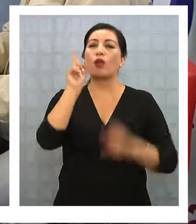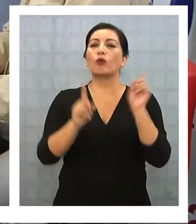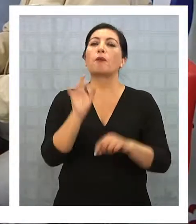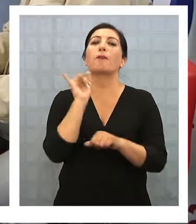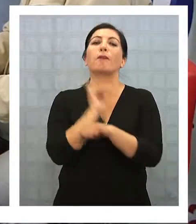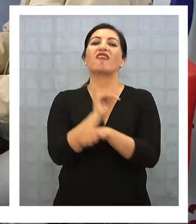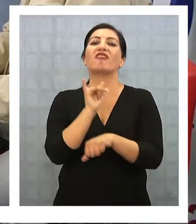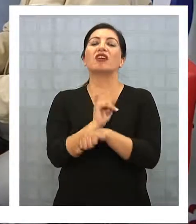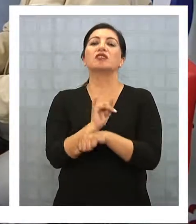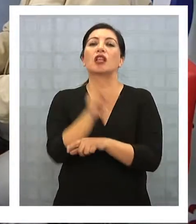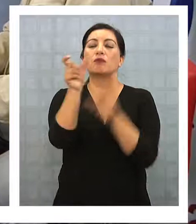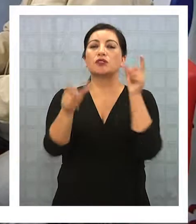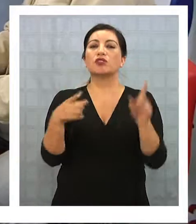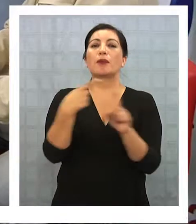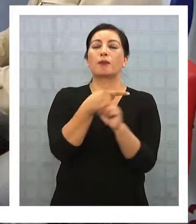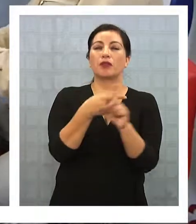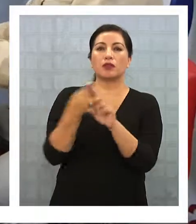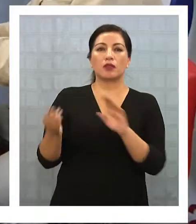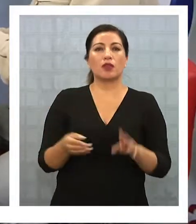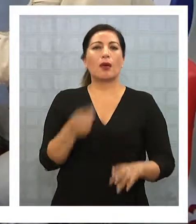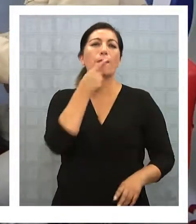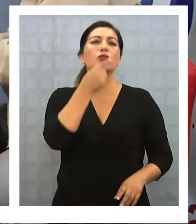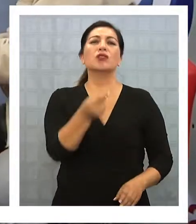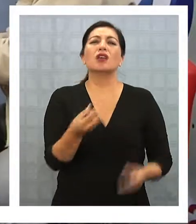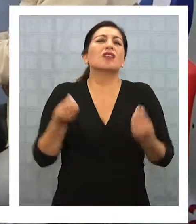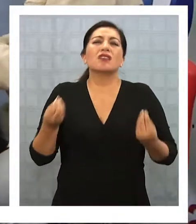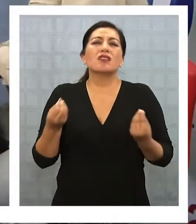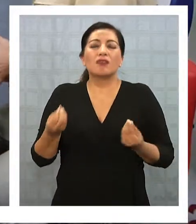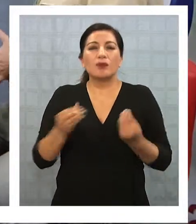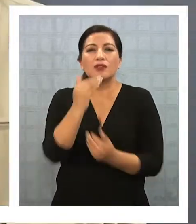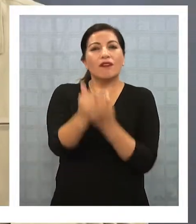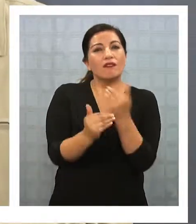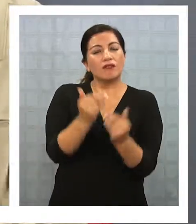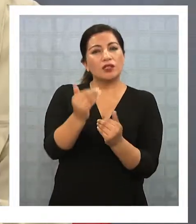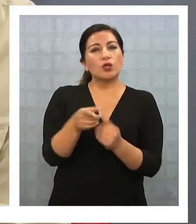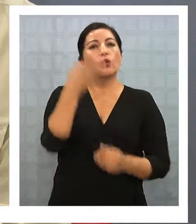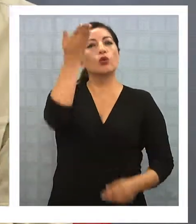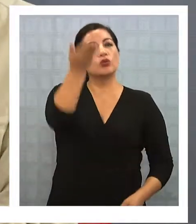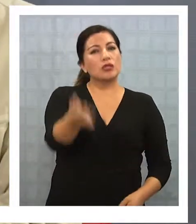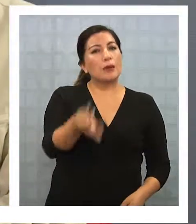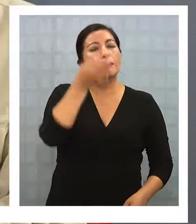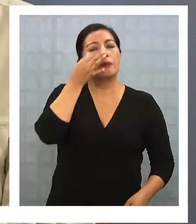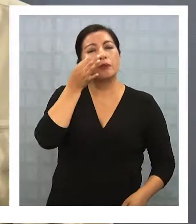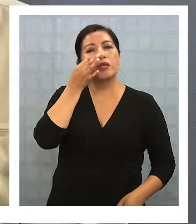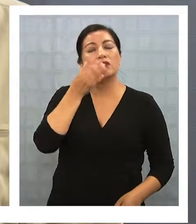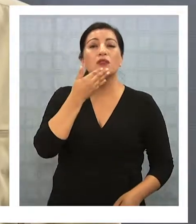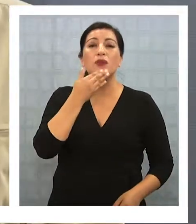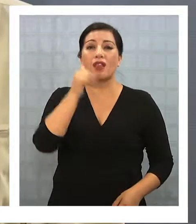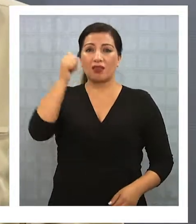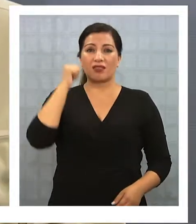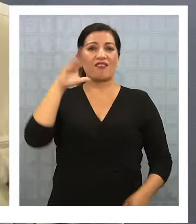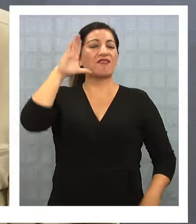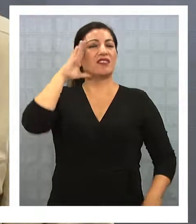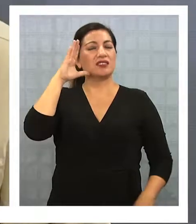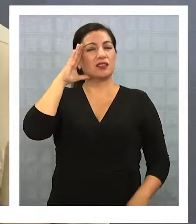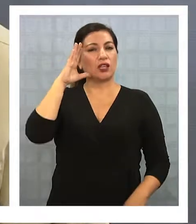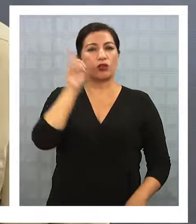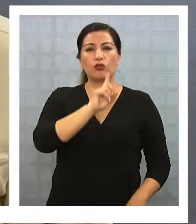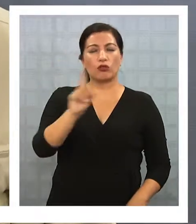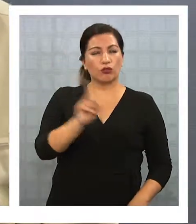lo tanto era falso que esto a afectar a la clase media entonces ¿y por qué este avance Fulvio como lo ves tú como lo dice ayer la presidenta Bachelet